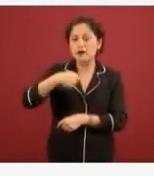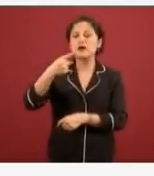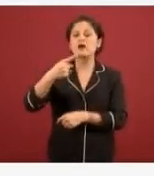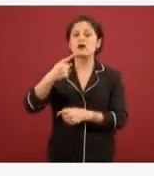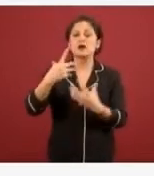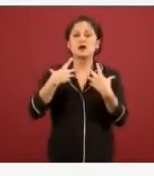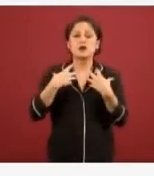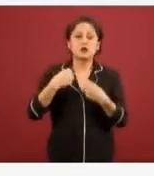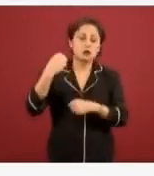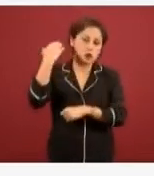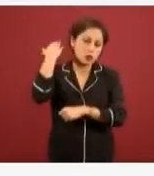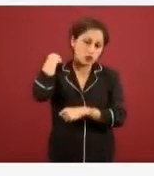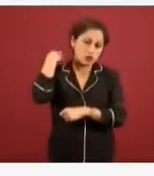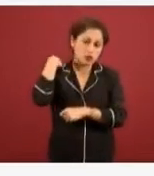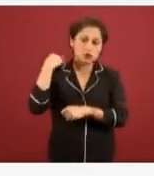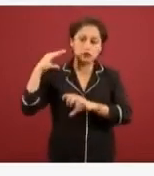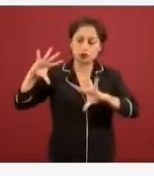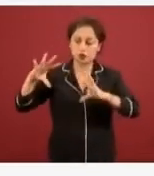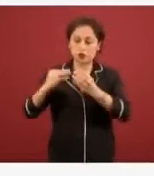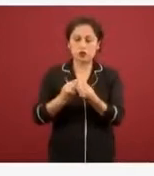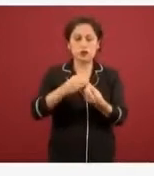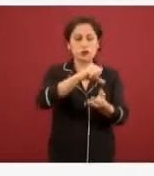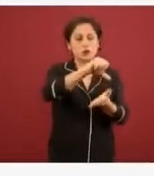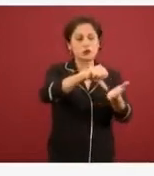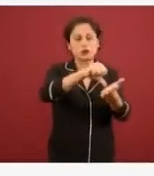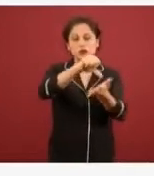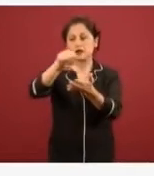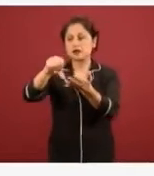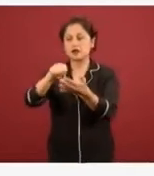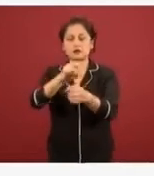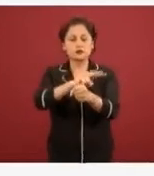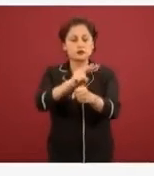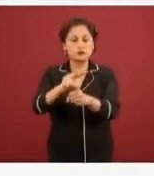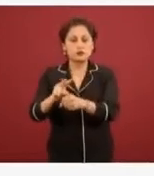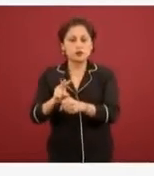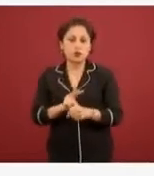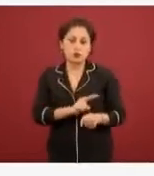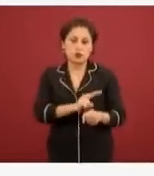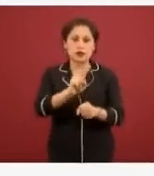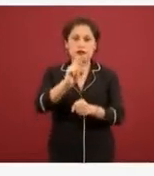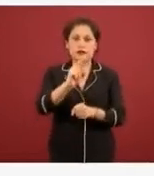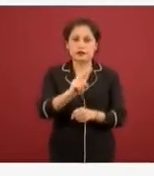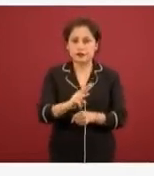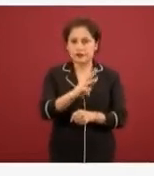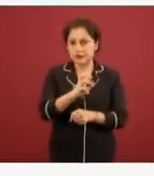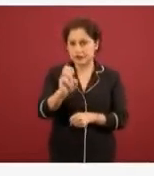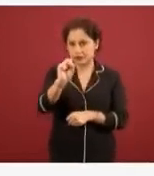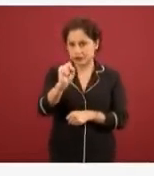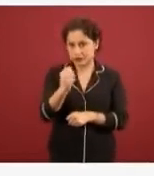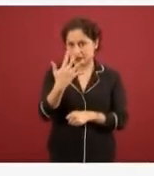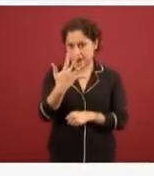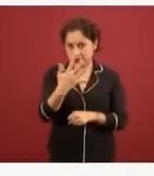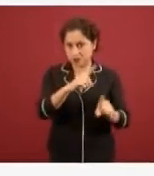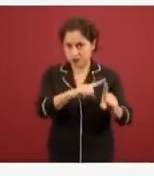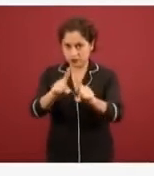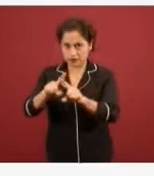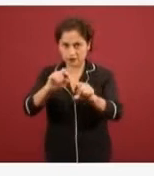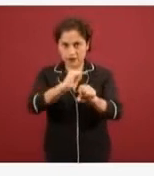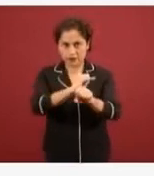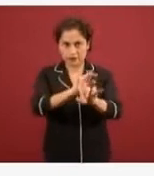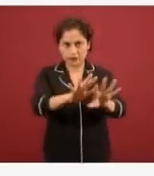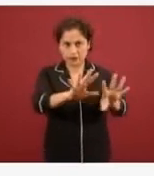375 unidades de salud monitoras de enfermedad respiratoria. Y este es el número de casos